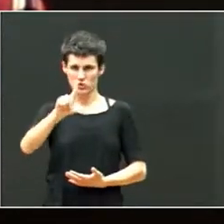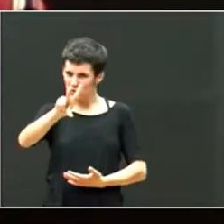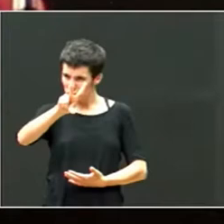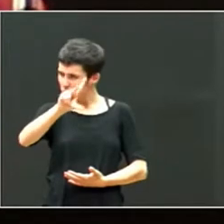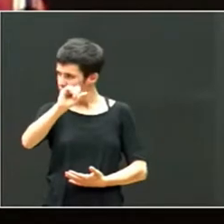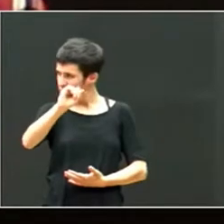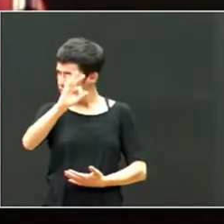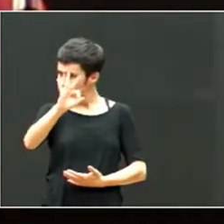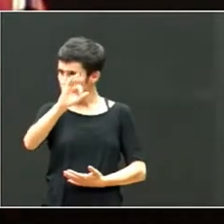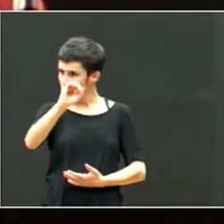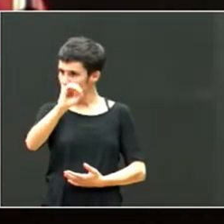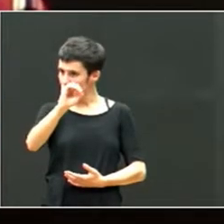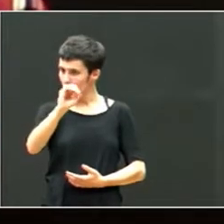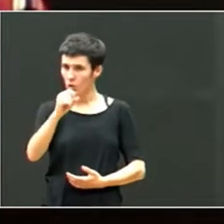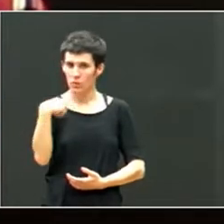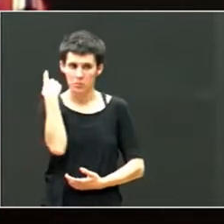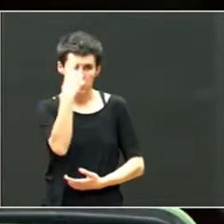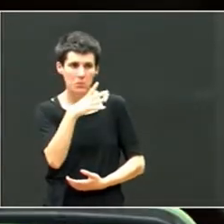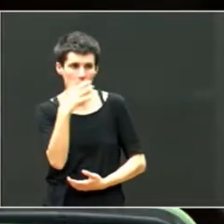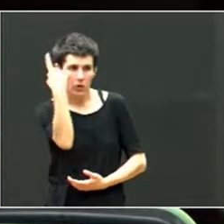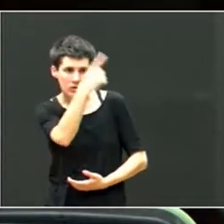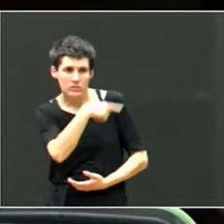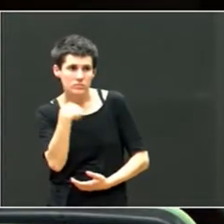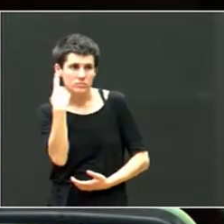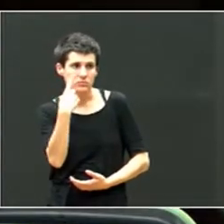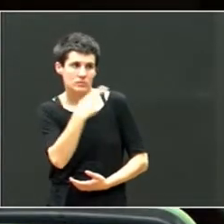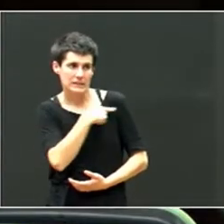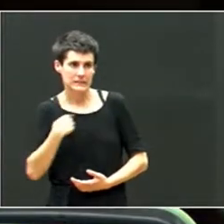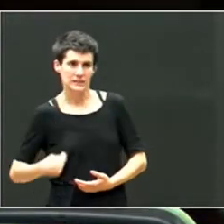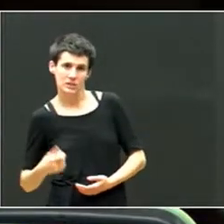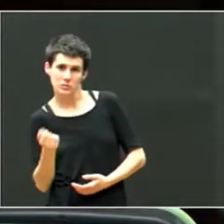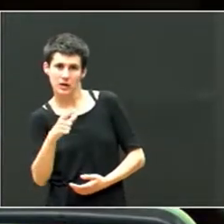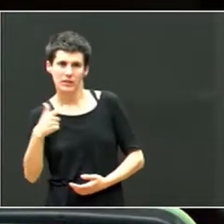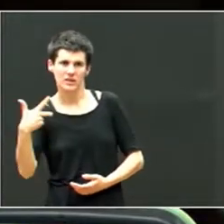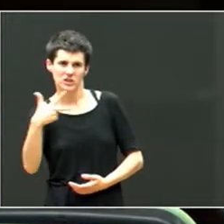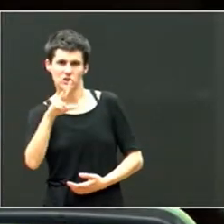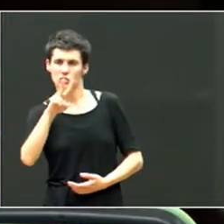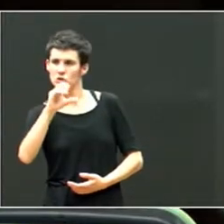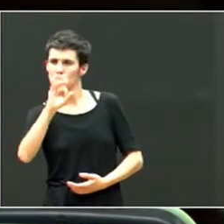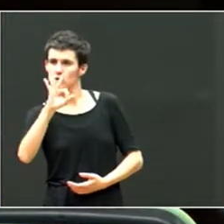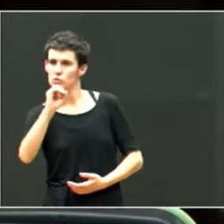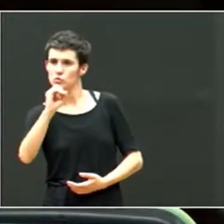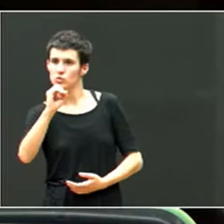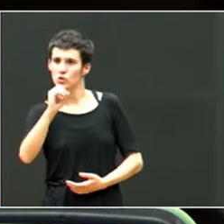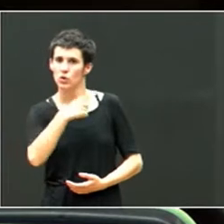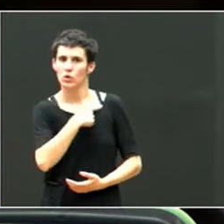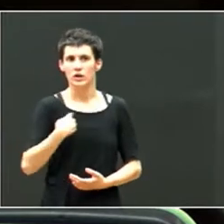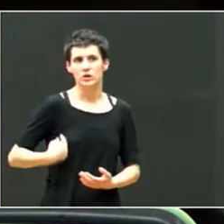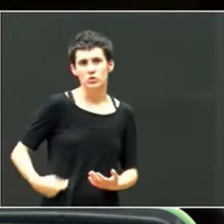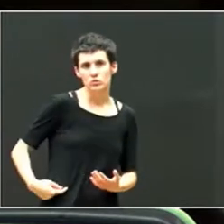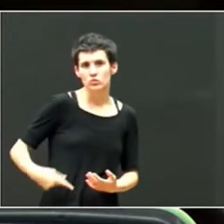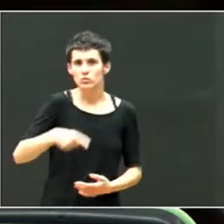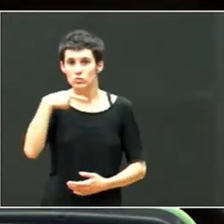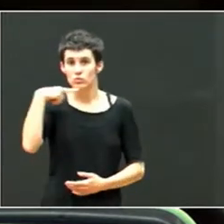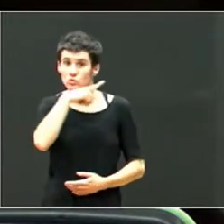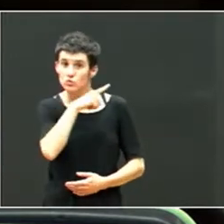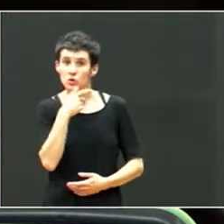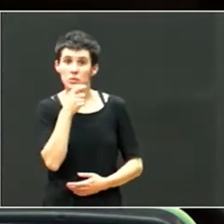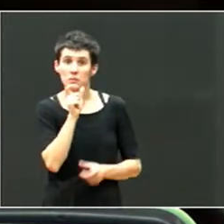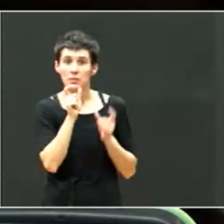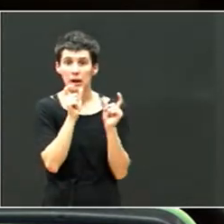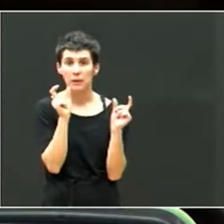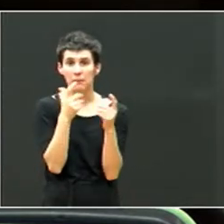Algunos eslagos tienen aspectos orientales, entonces los llaman chusos. Ni chinos ni rusos. Bueno, una cosa